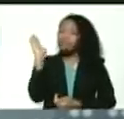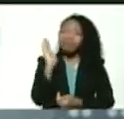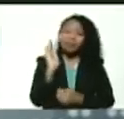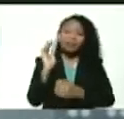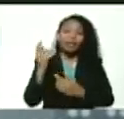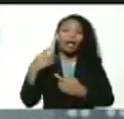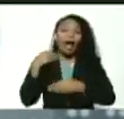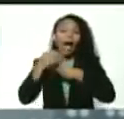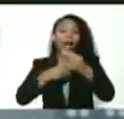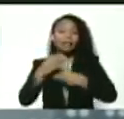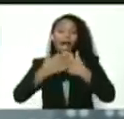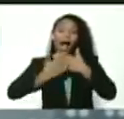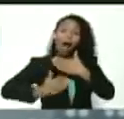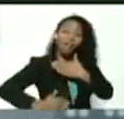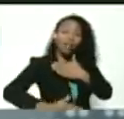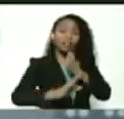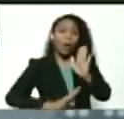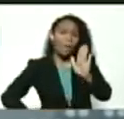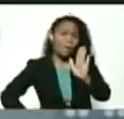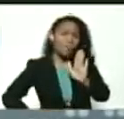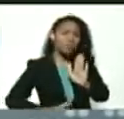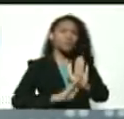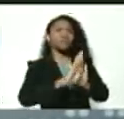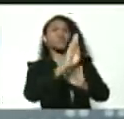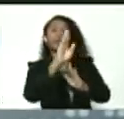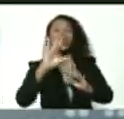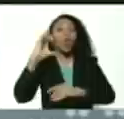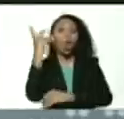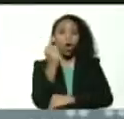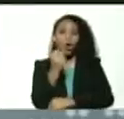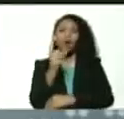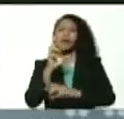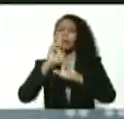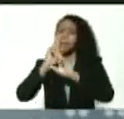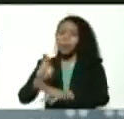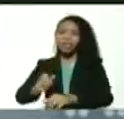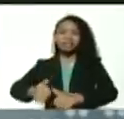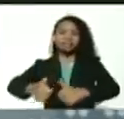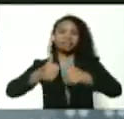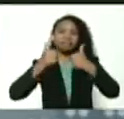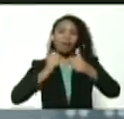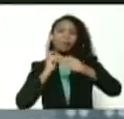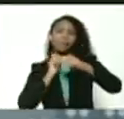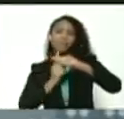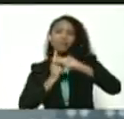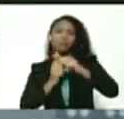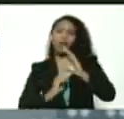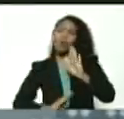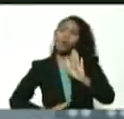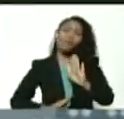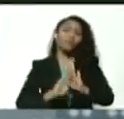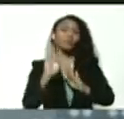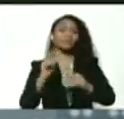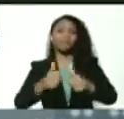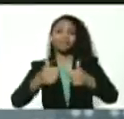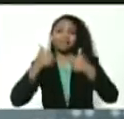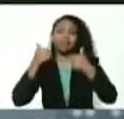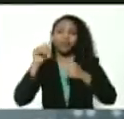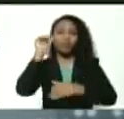es avances logros y resultados de recuperación concreto